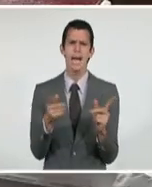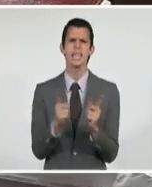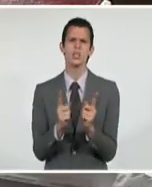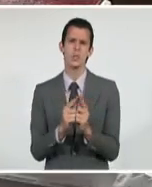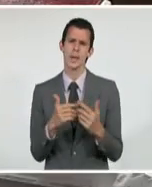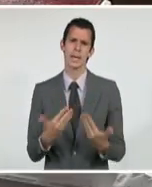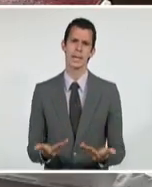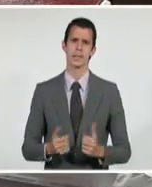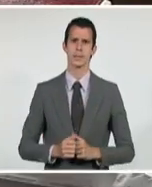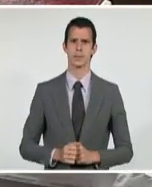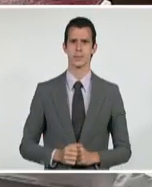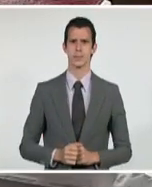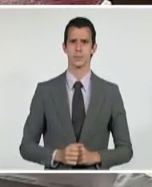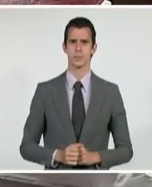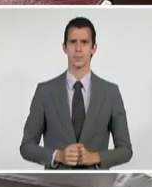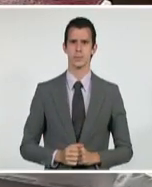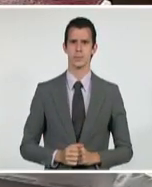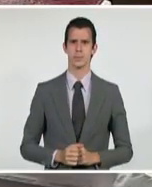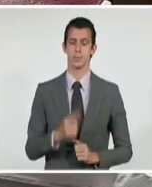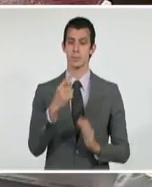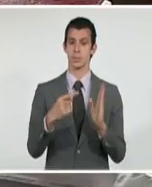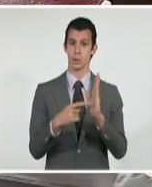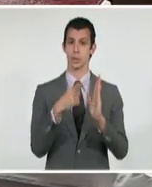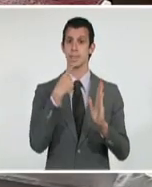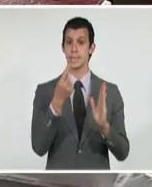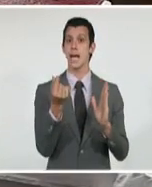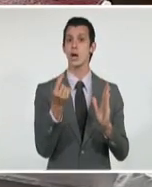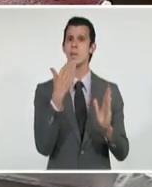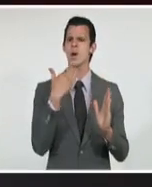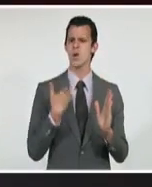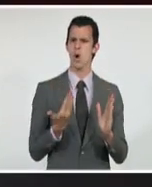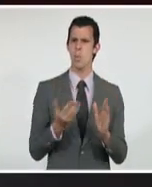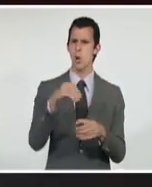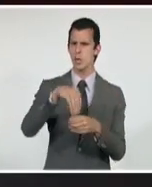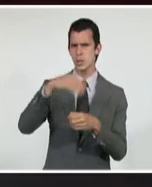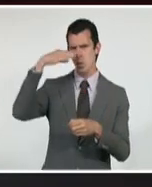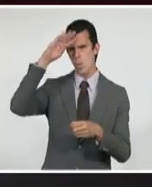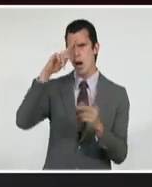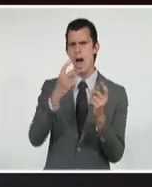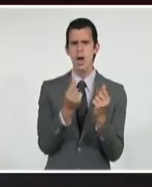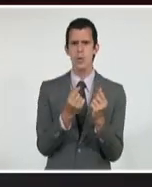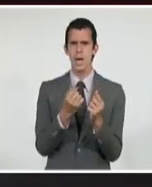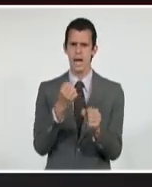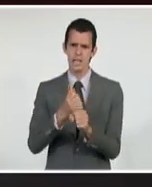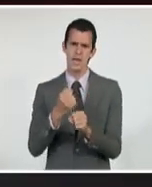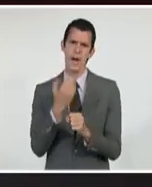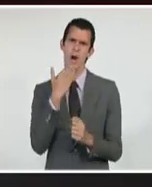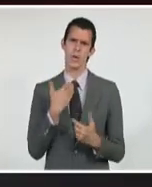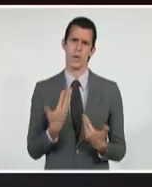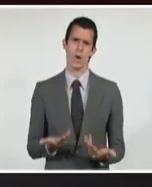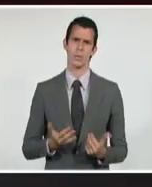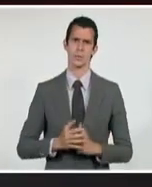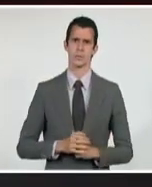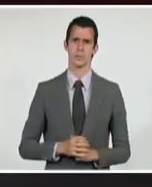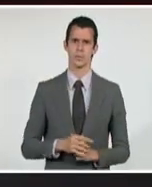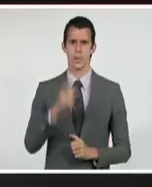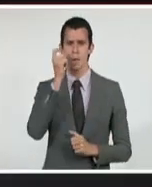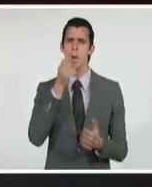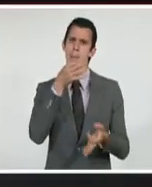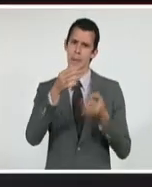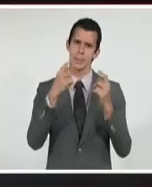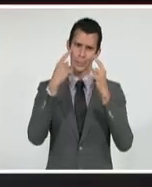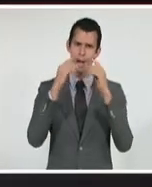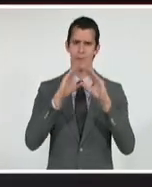letra del texto el modo en que debe ser la conducción de la economía cubana. Para nosotros la planificación centralizada lleva descentralización.